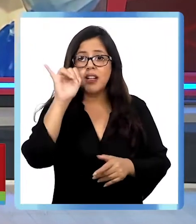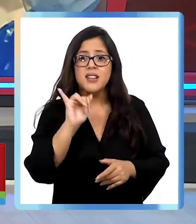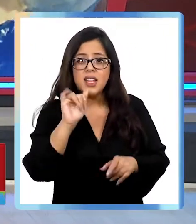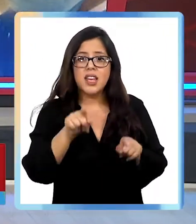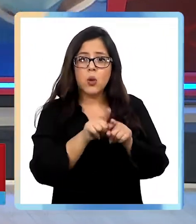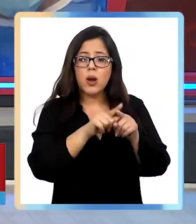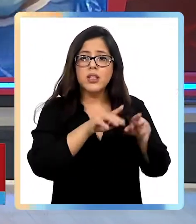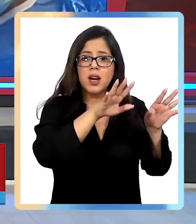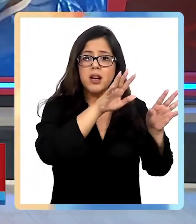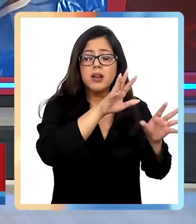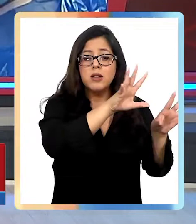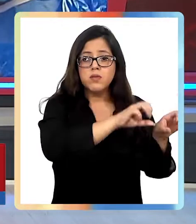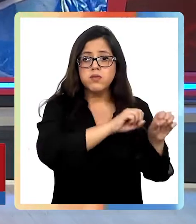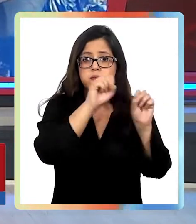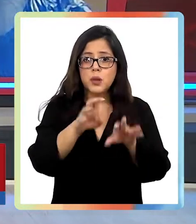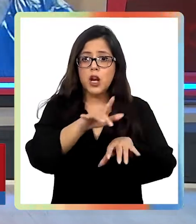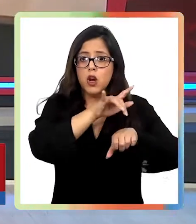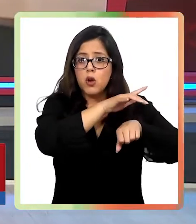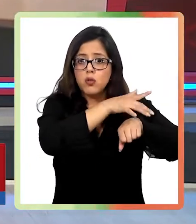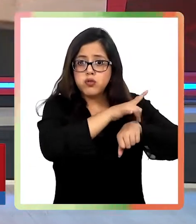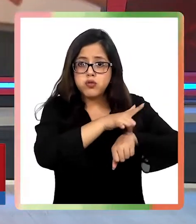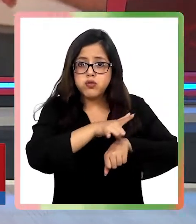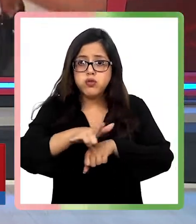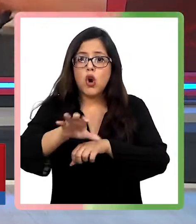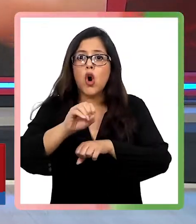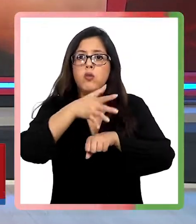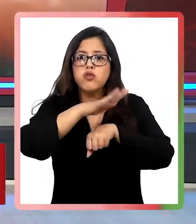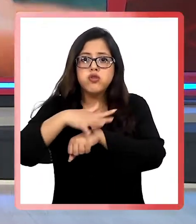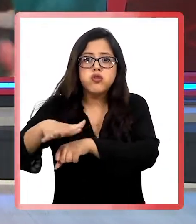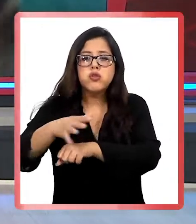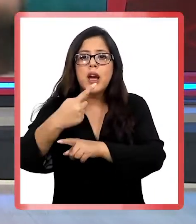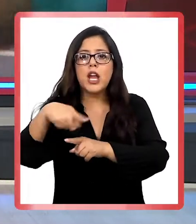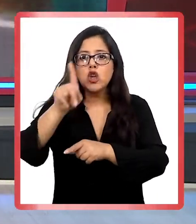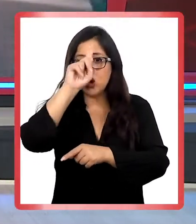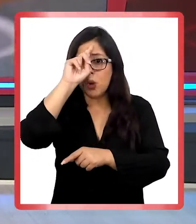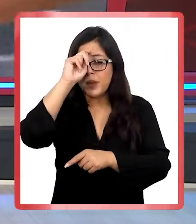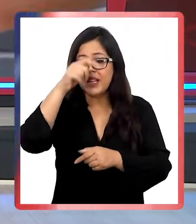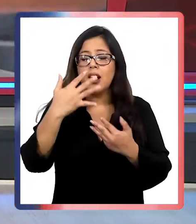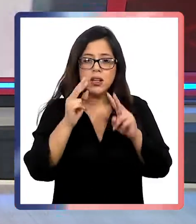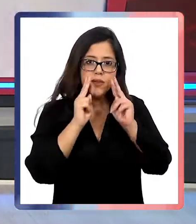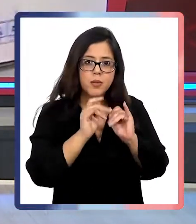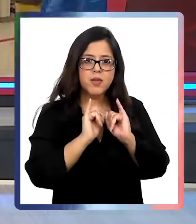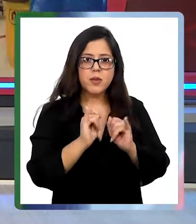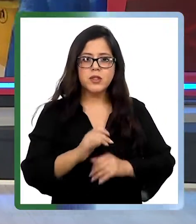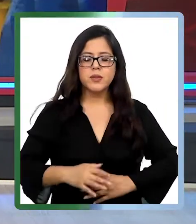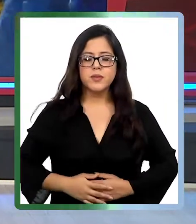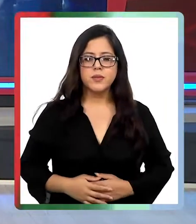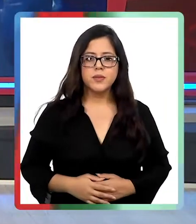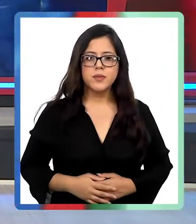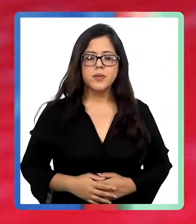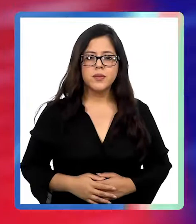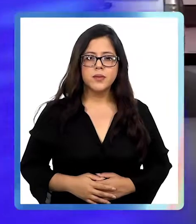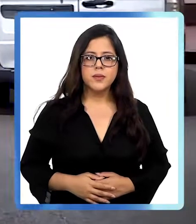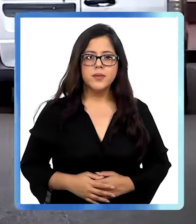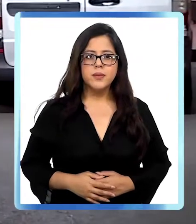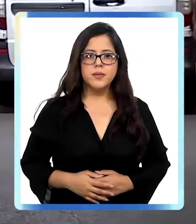a reactivar el traslado aéreo de pacientes para que sean atendidos en otros hospitales. La nota es de Iquique Televisión.